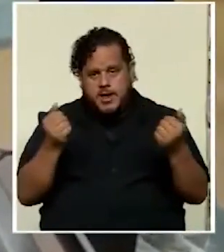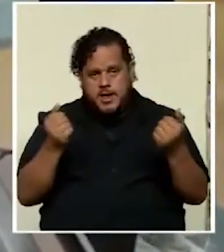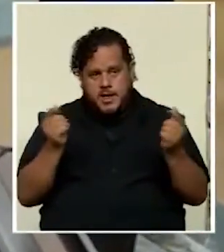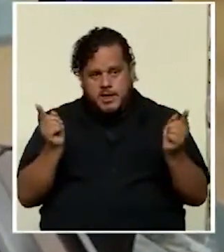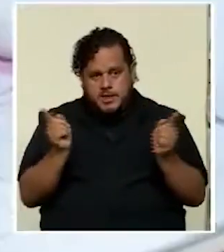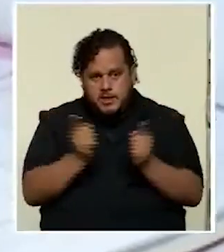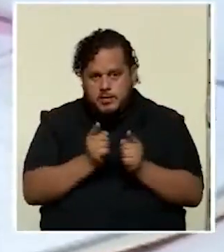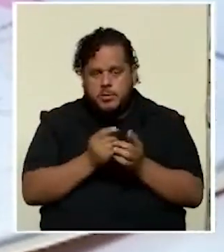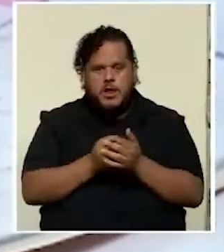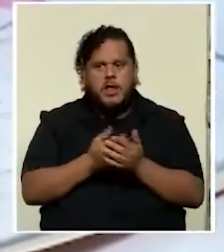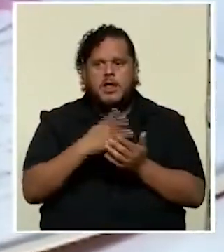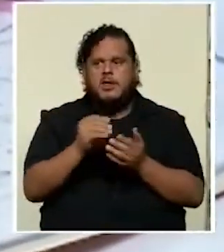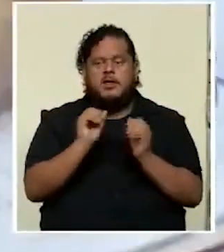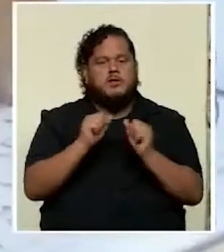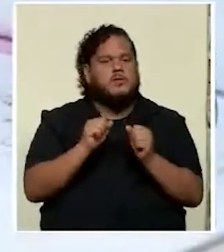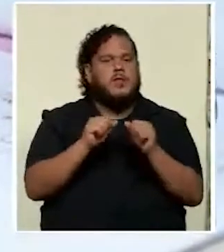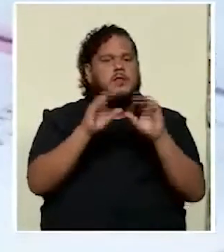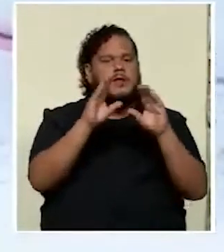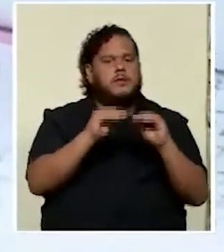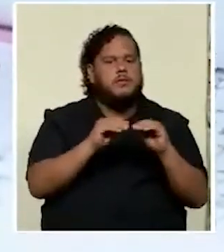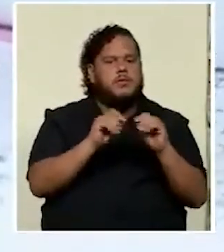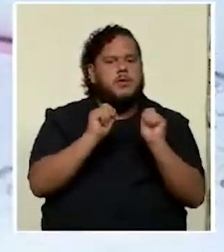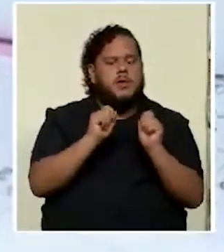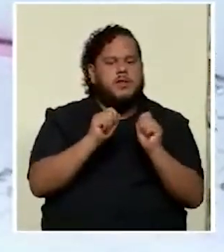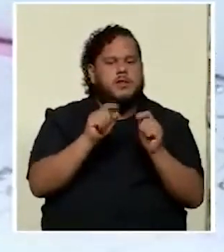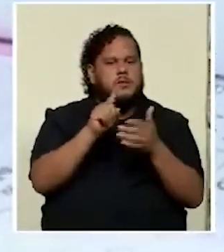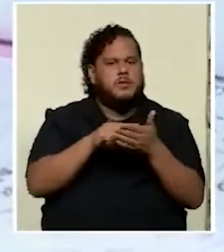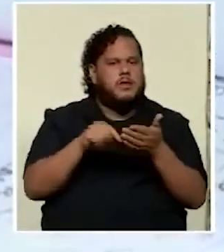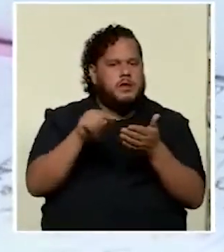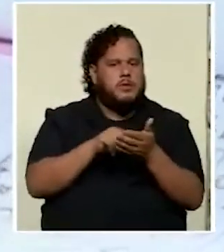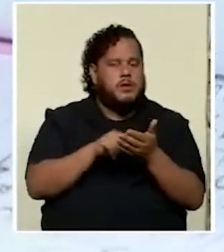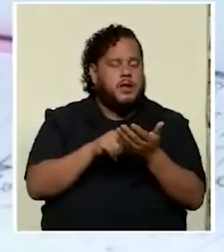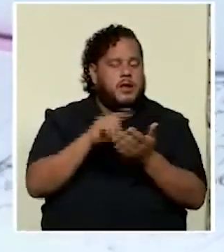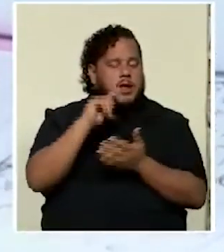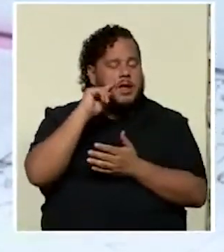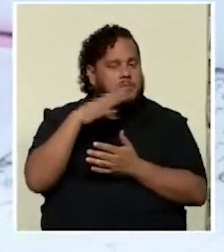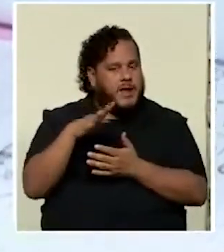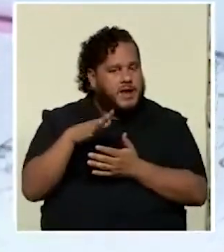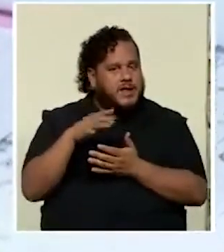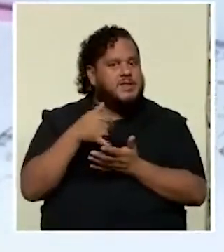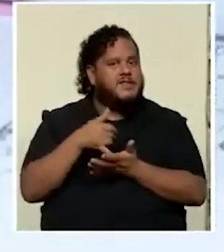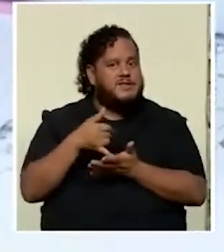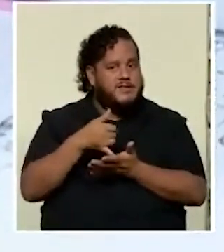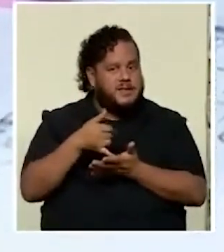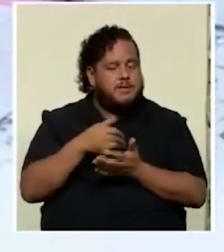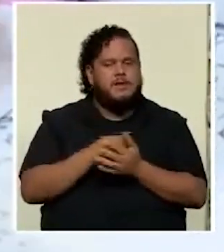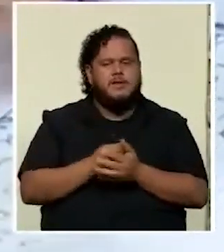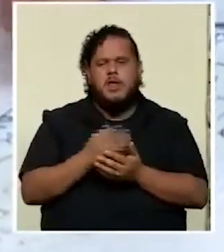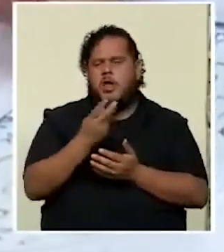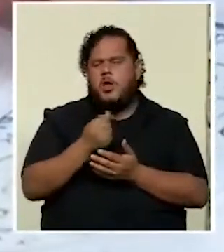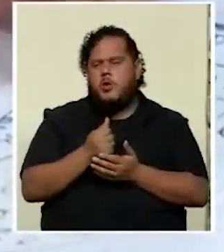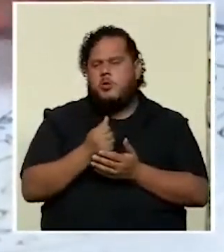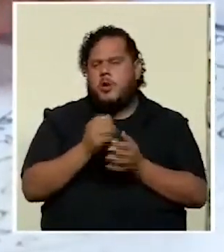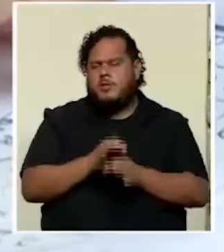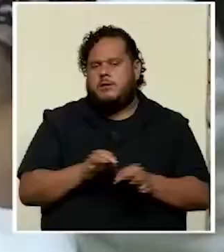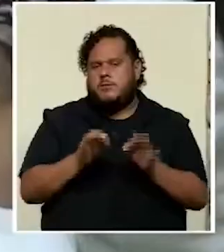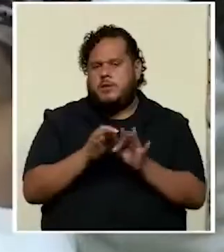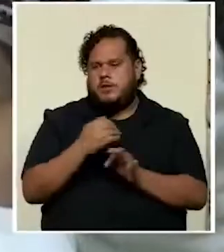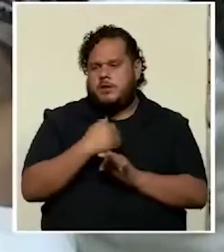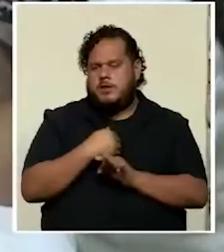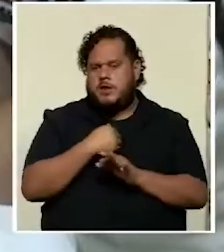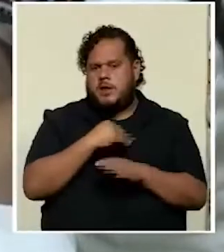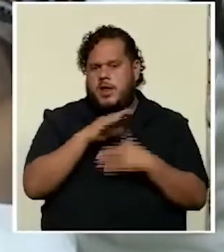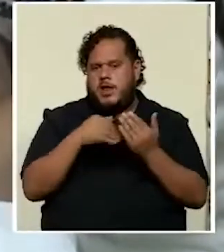de que el apagón educativo se ilumine parecen frágiles ¿cuánto peso tendrá en los